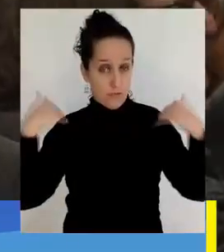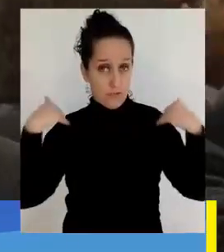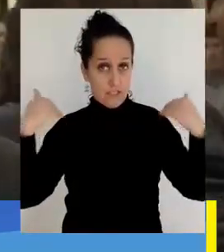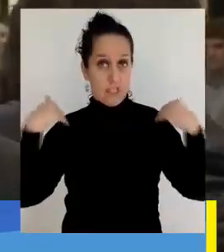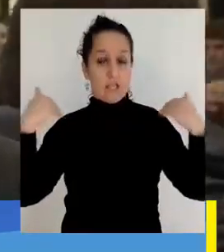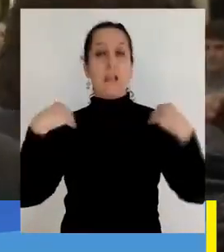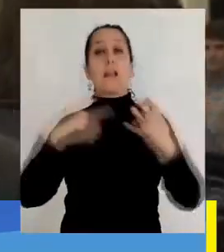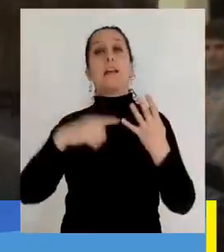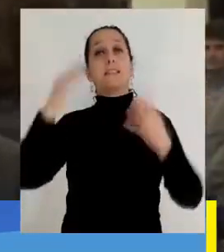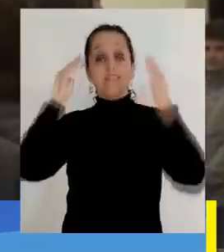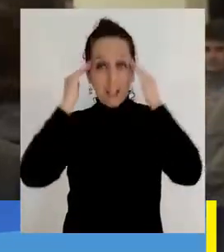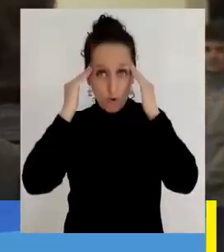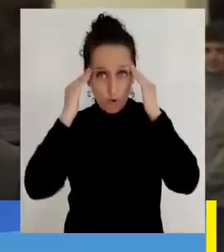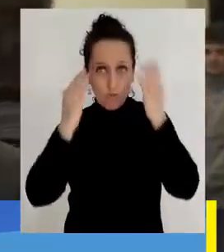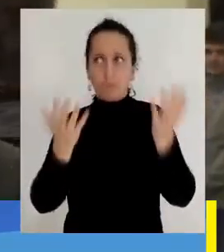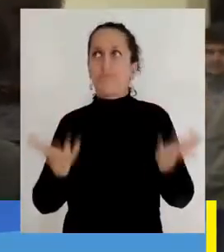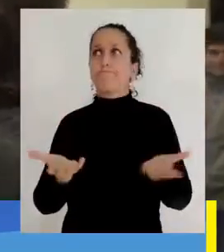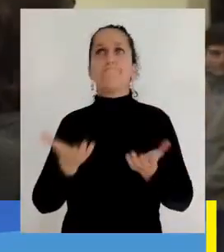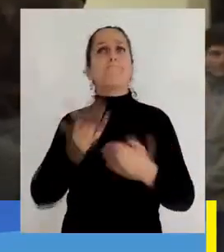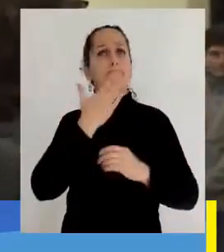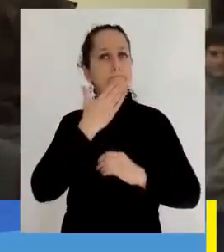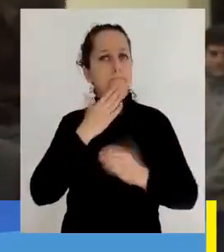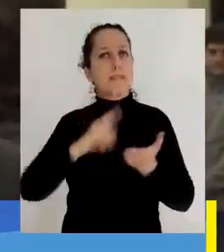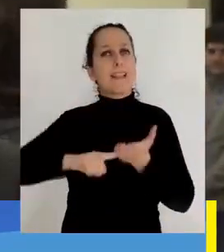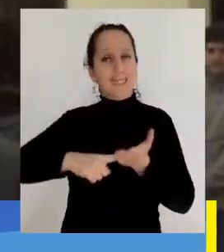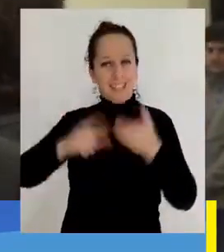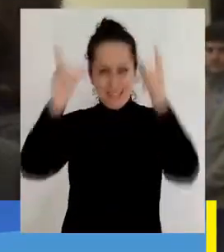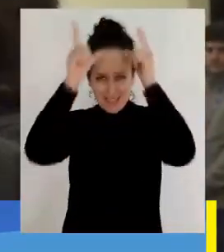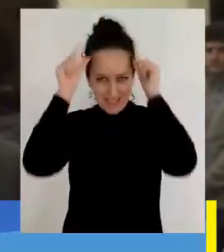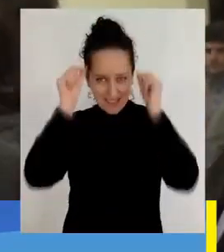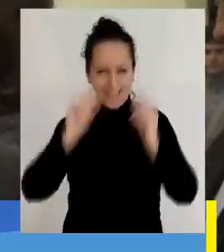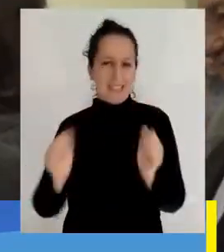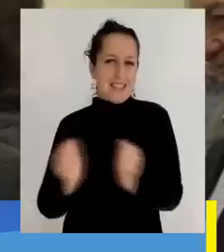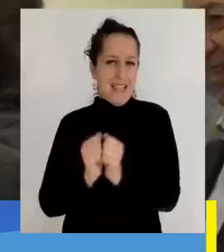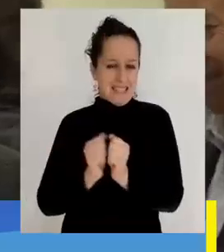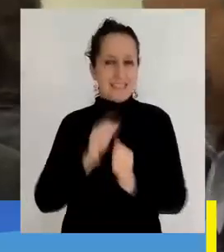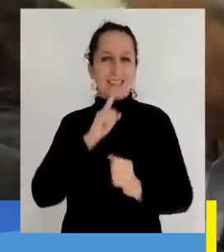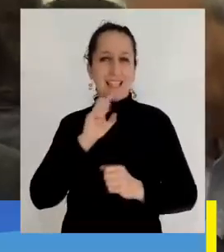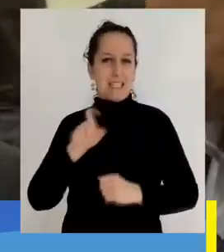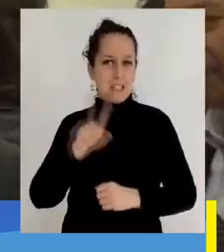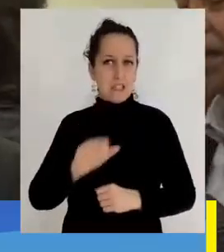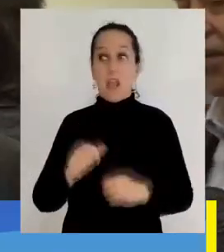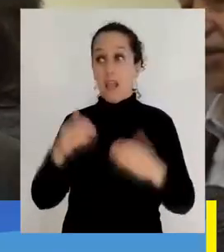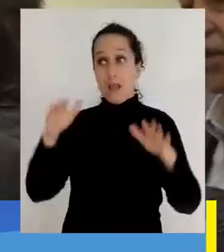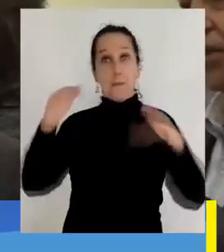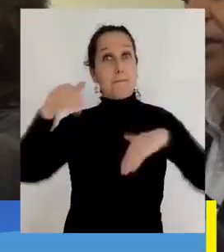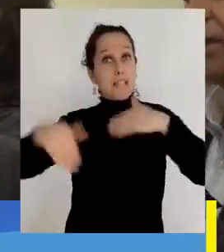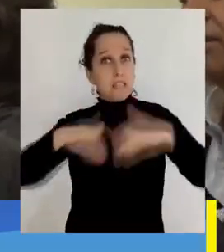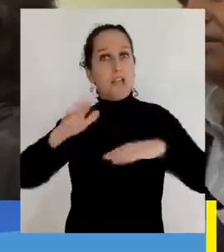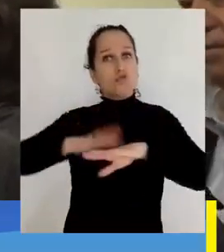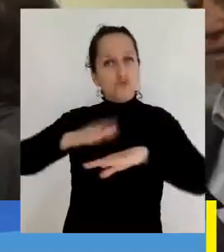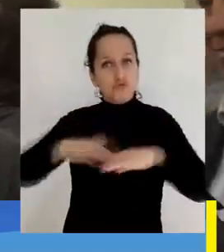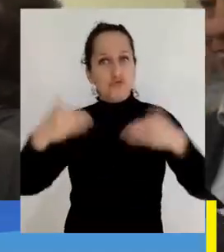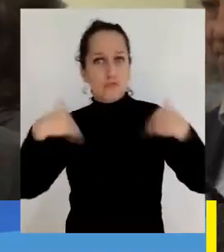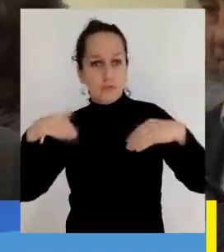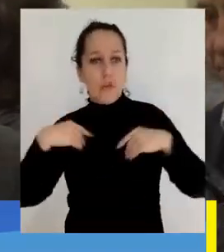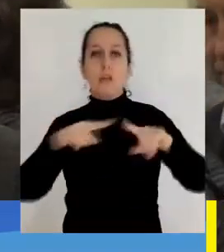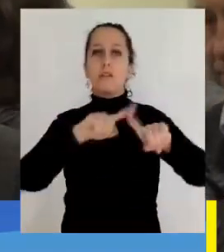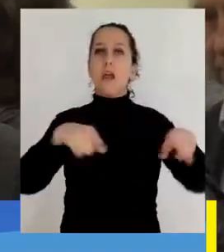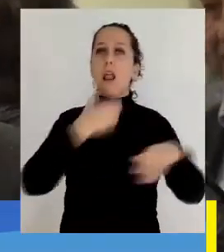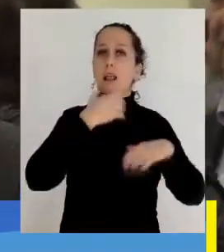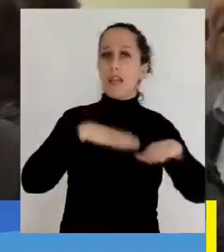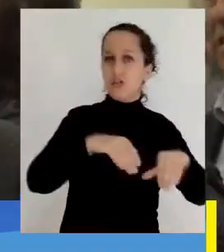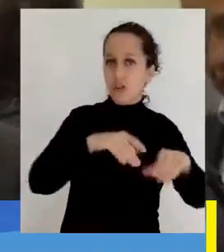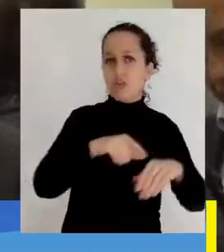física, psicólogo, está nuestra antena que presta apoyo en este componente tan importante que es la piscina terapéutica como nuestra sala de